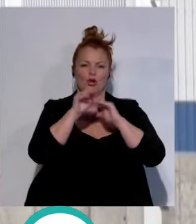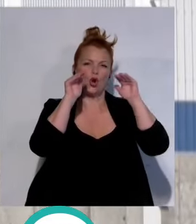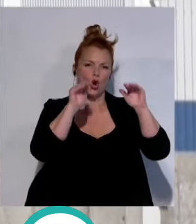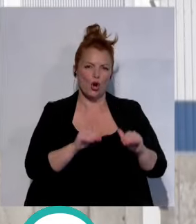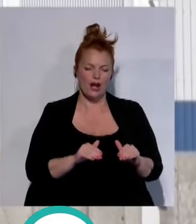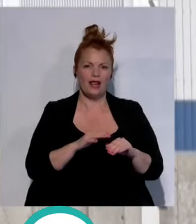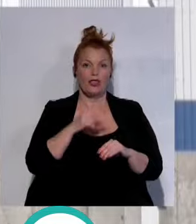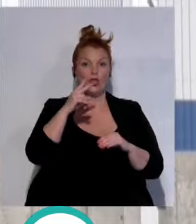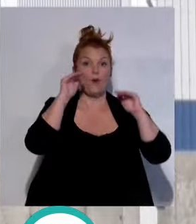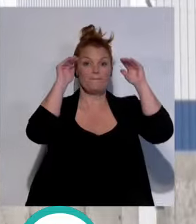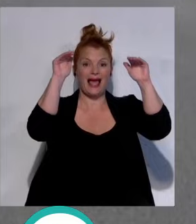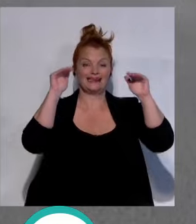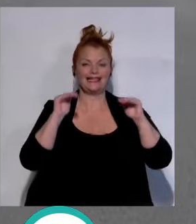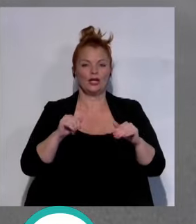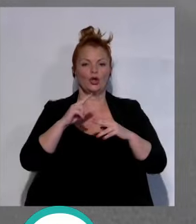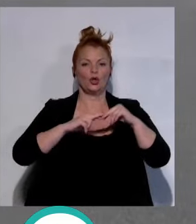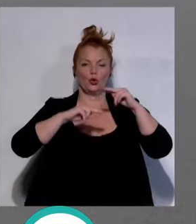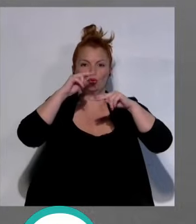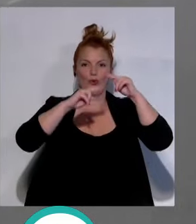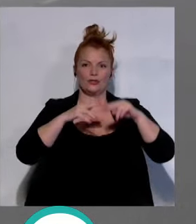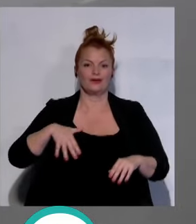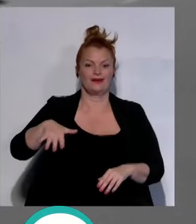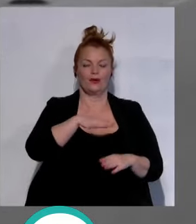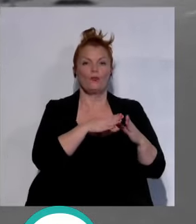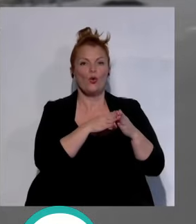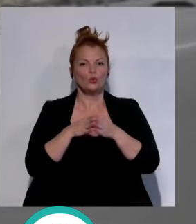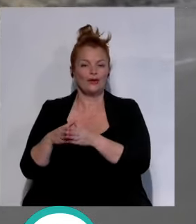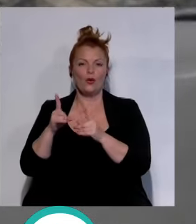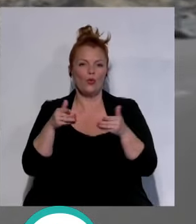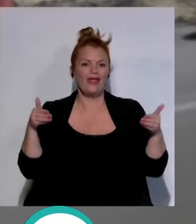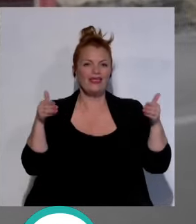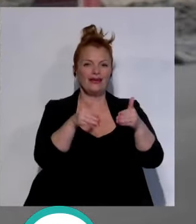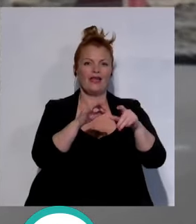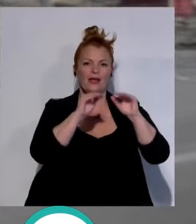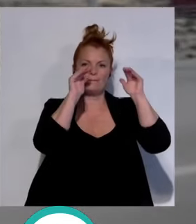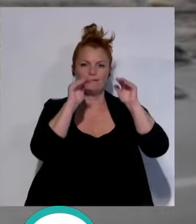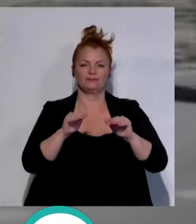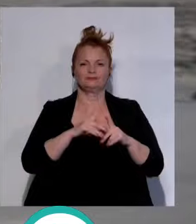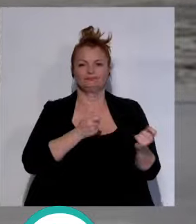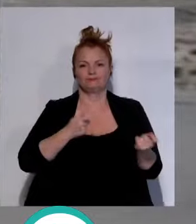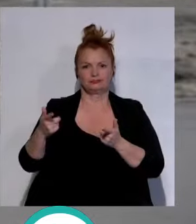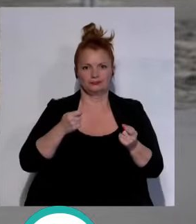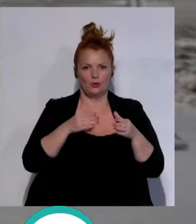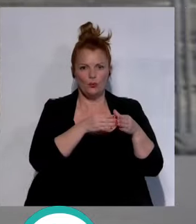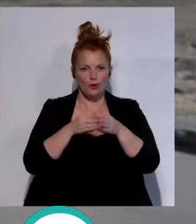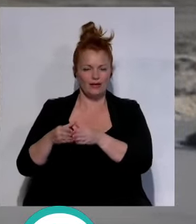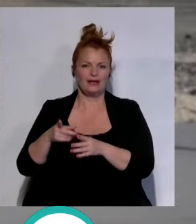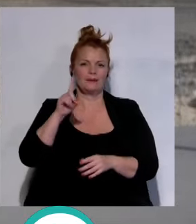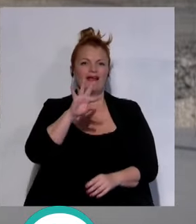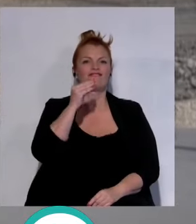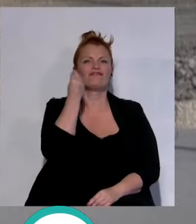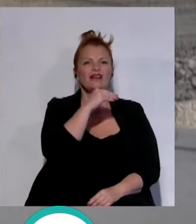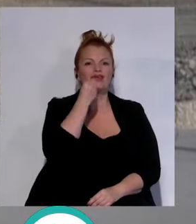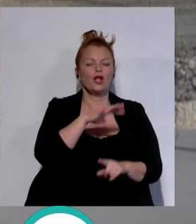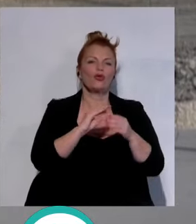las dos plantas que construyen el espacio portuario una dedicada al almacenamiento para la carga de buques y otra refrigerada para